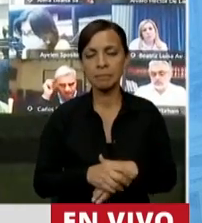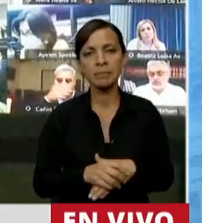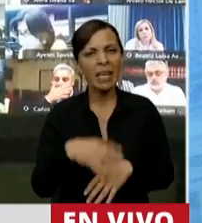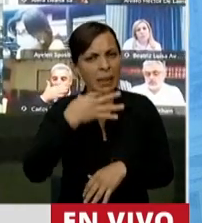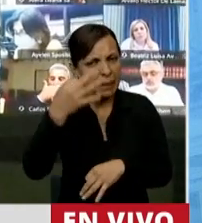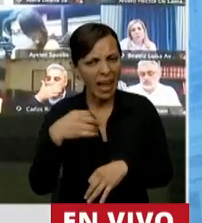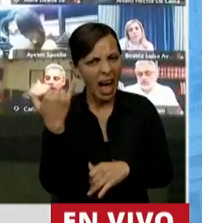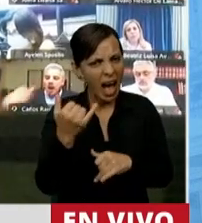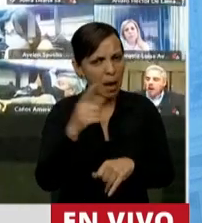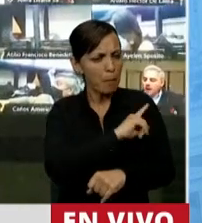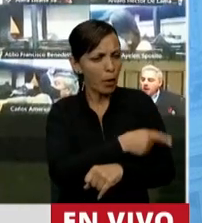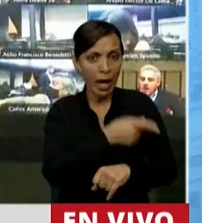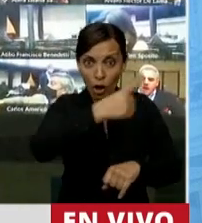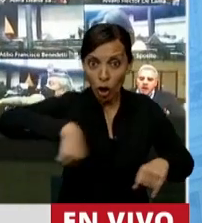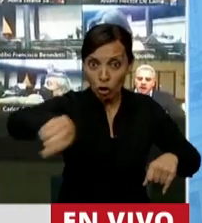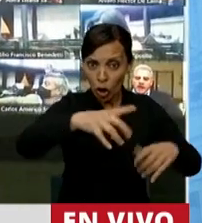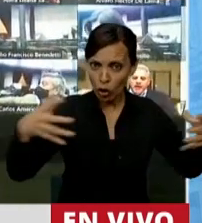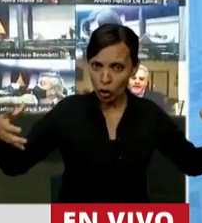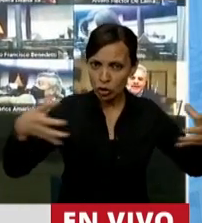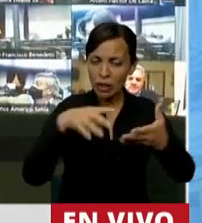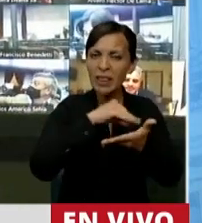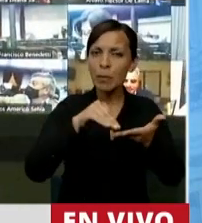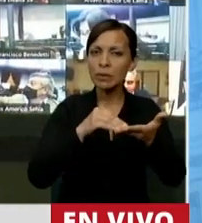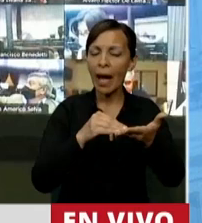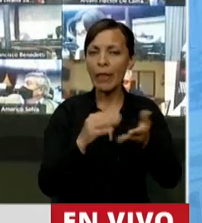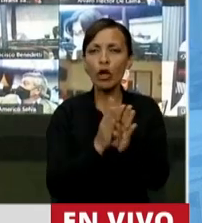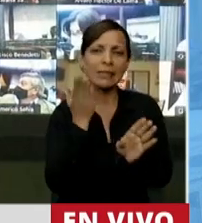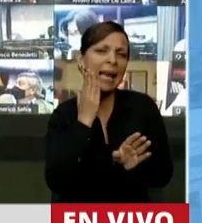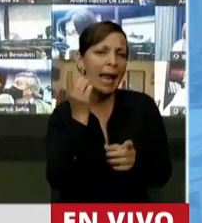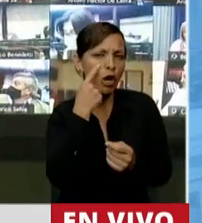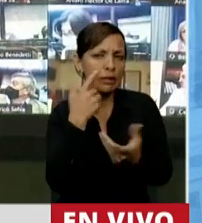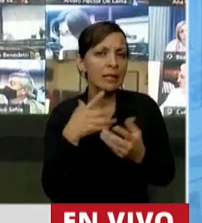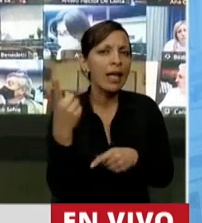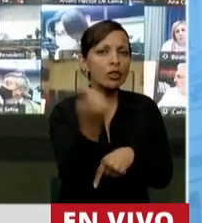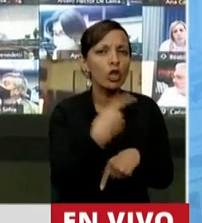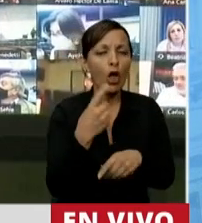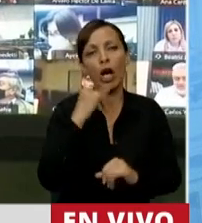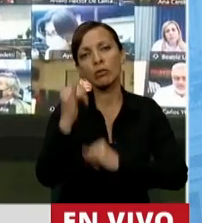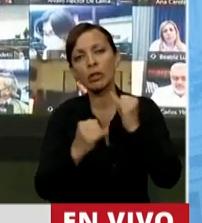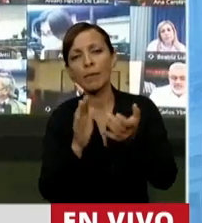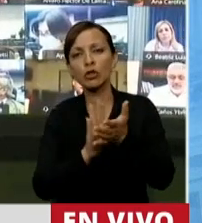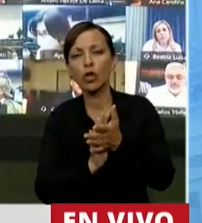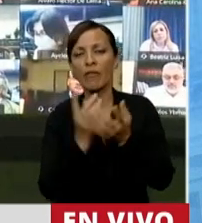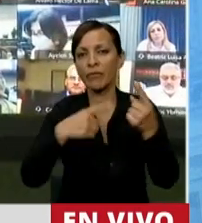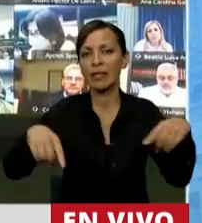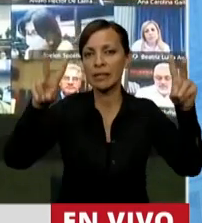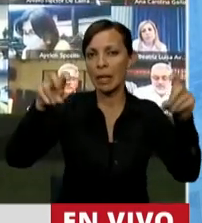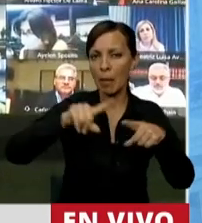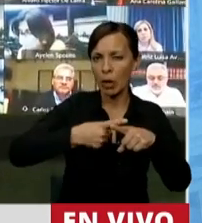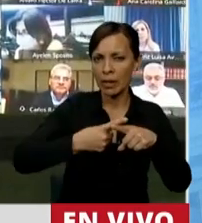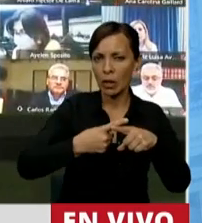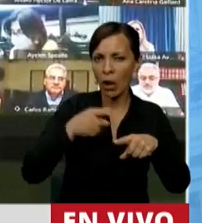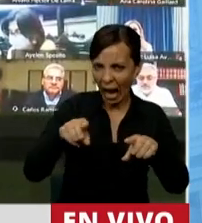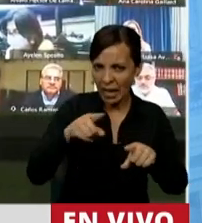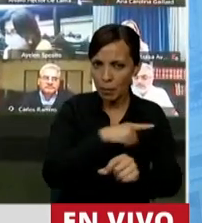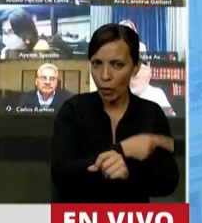está en nosotros, que somos la cara visible en la que expresamos de qué tratan las posiciones políticas. Ahora yo me